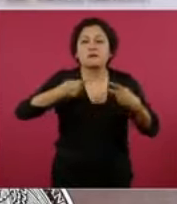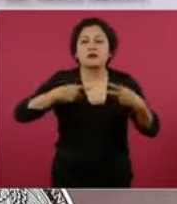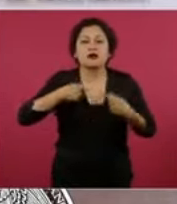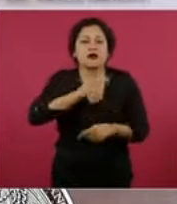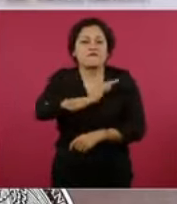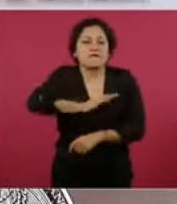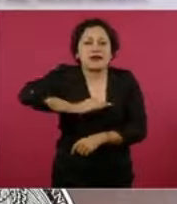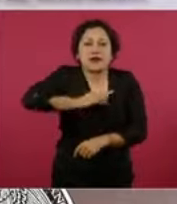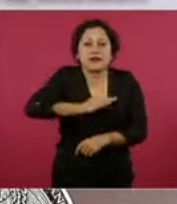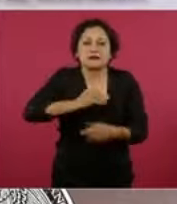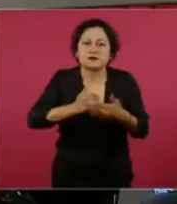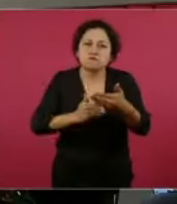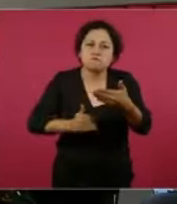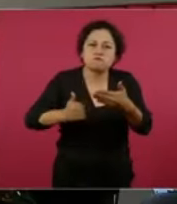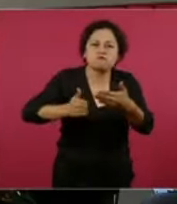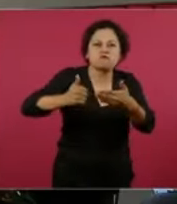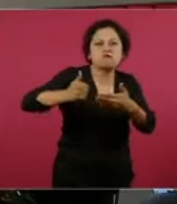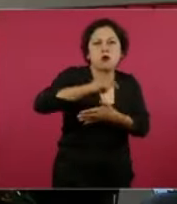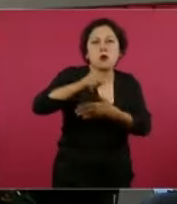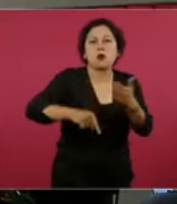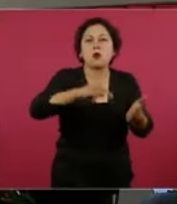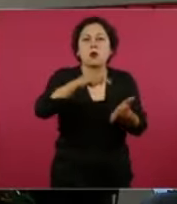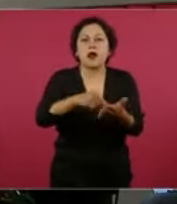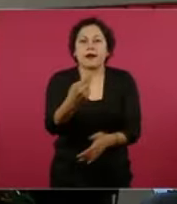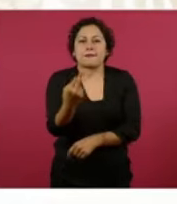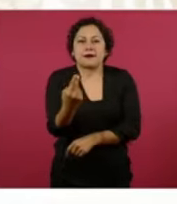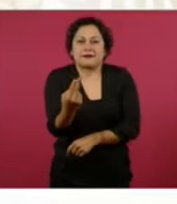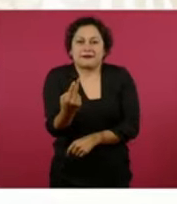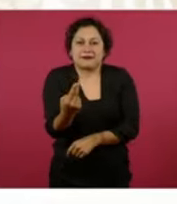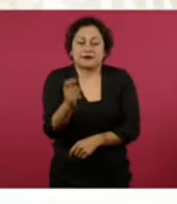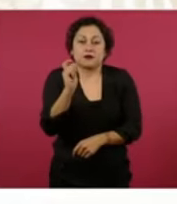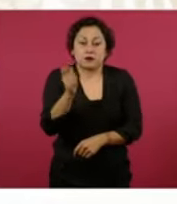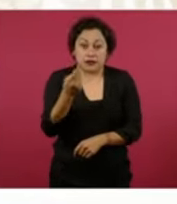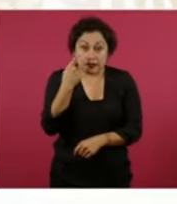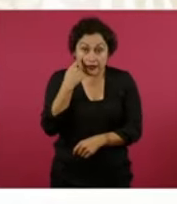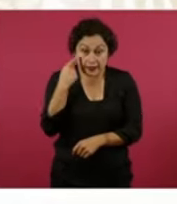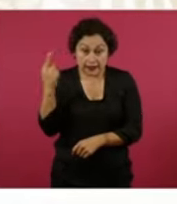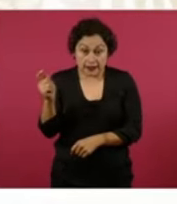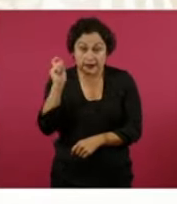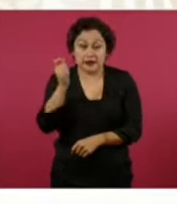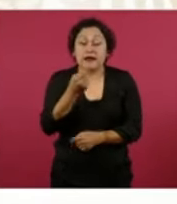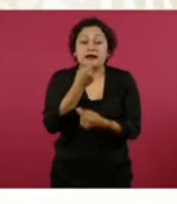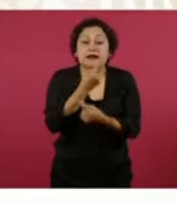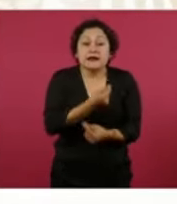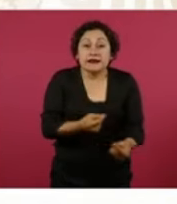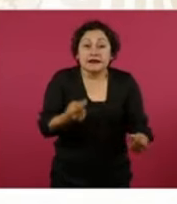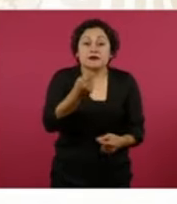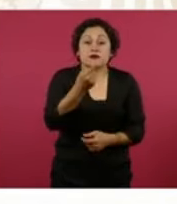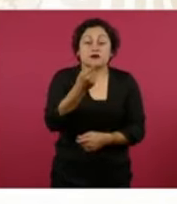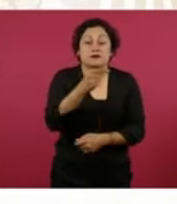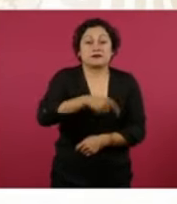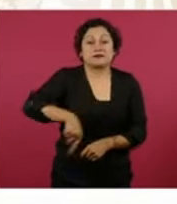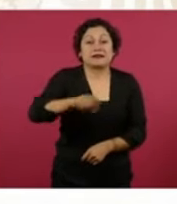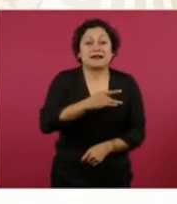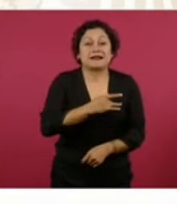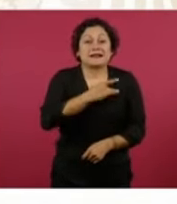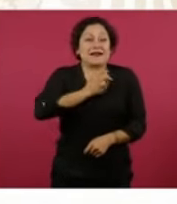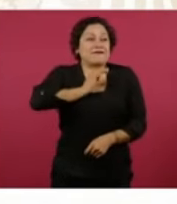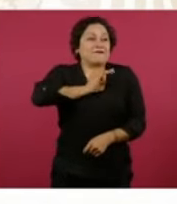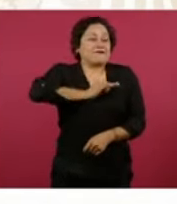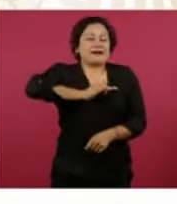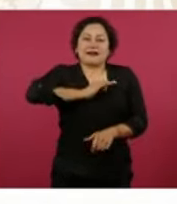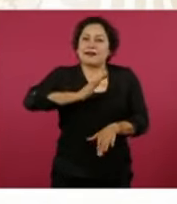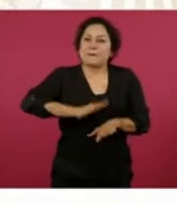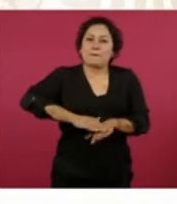Pero eso no es todo. Aquí vemos que las niñas y los niños mexicanos son los que se sienten más felices y